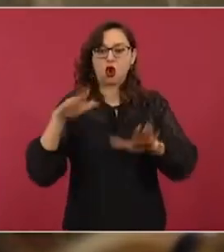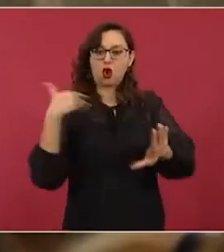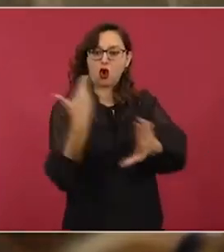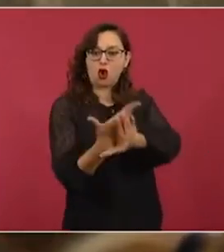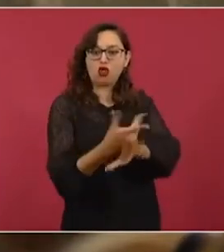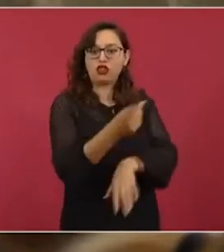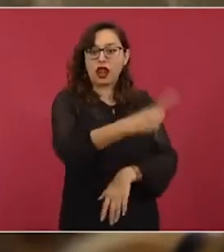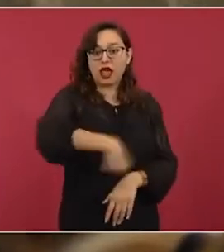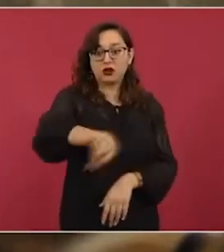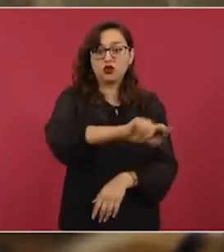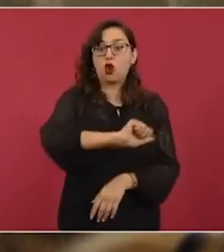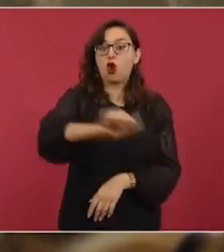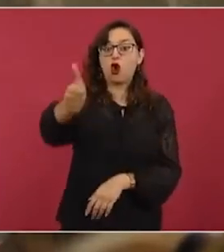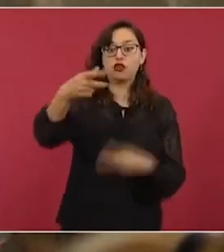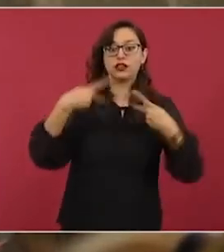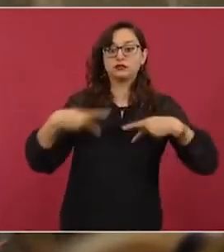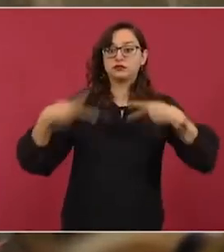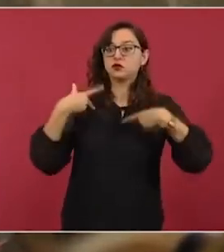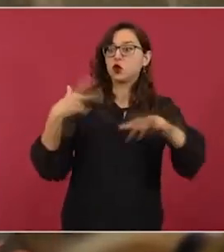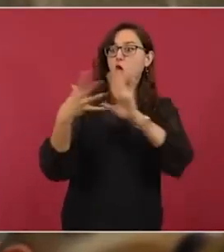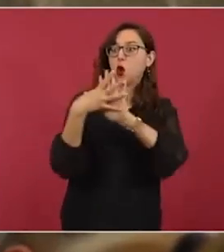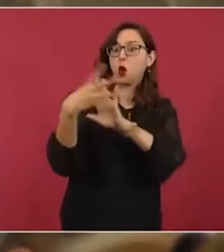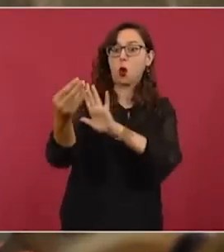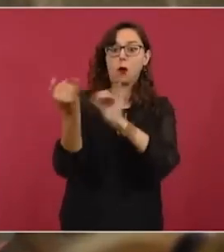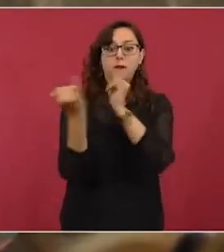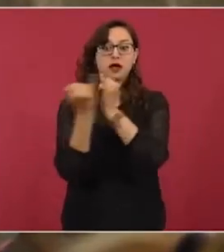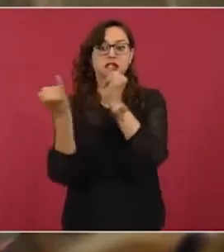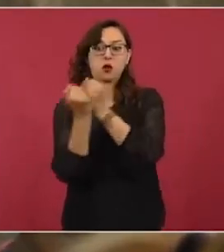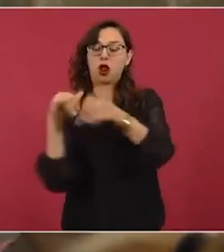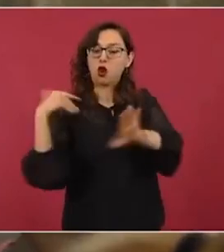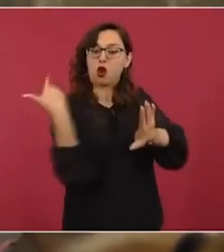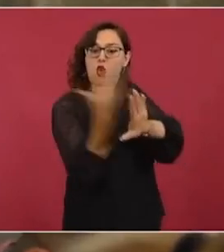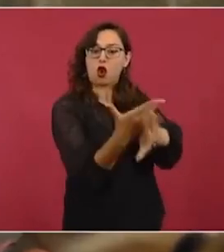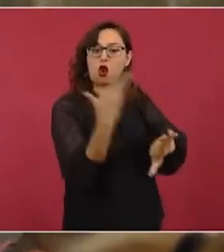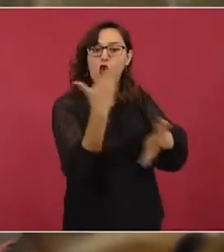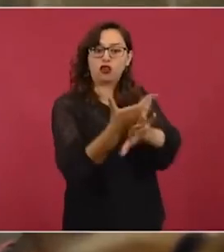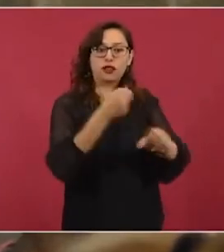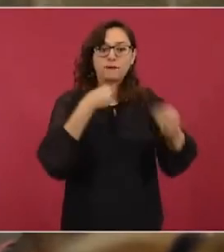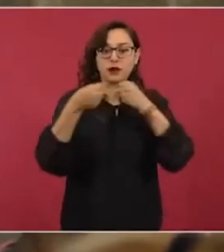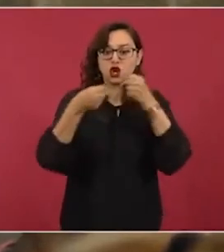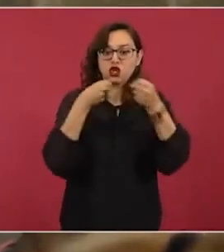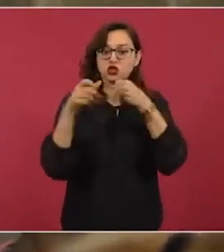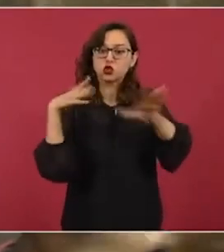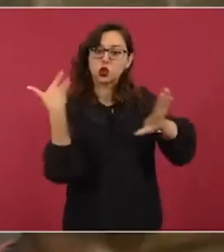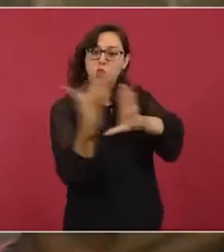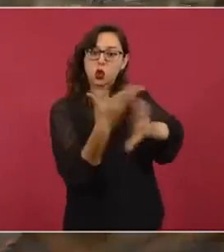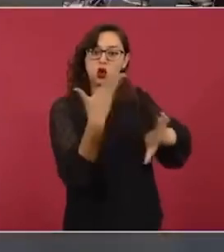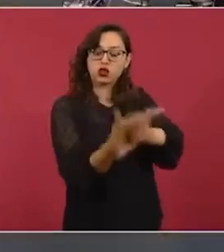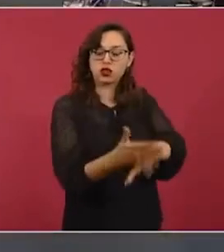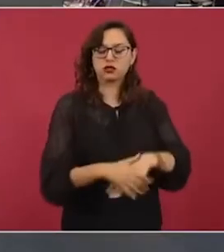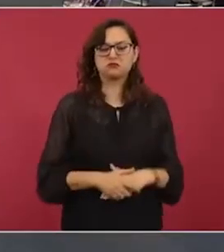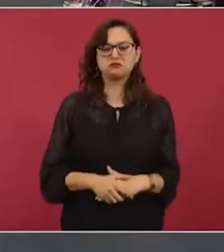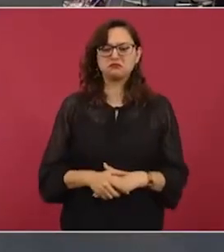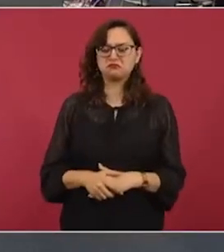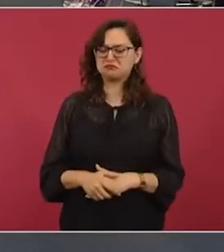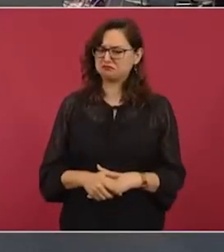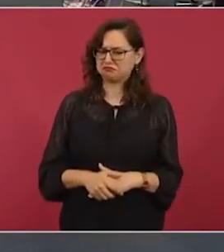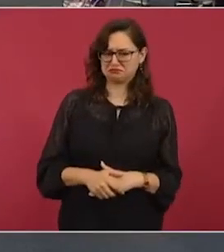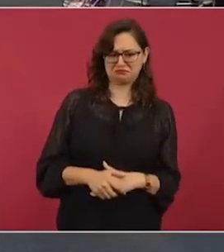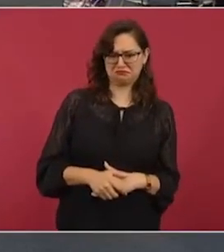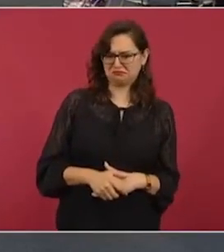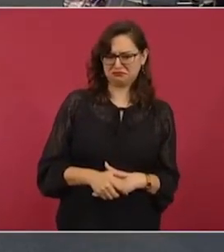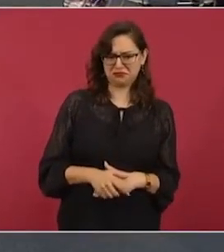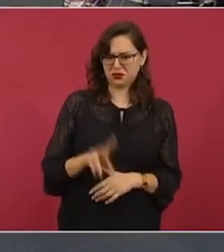cibernéticos o en redes sociales y otro tipo de ataques contra los periodistas y medios de comunicación que aquí se mencionan? No, nosotros